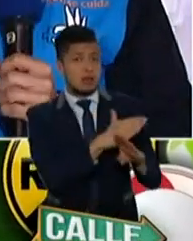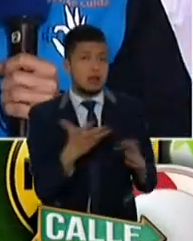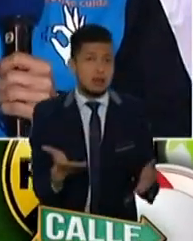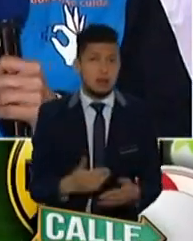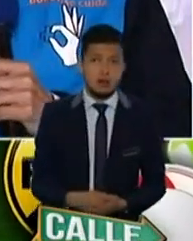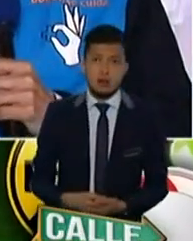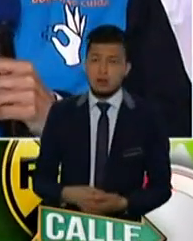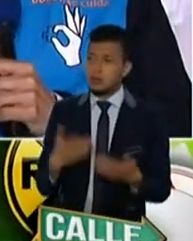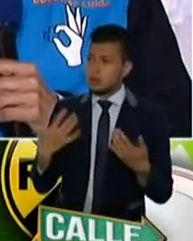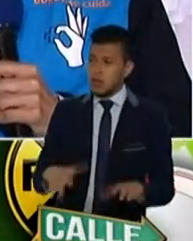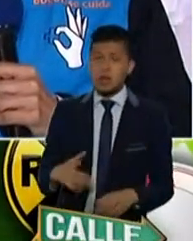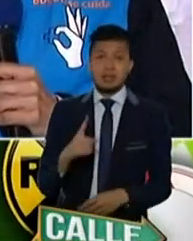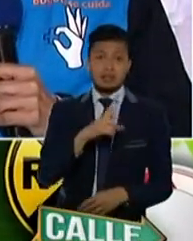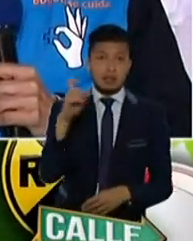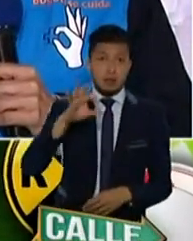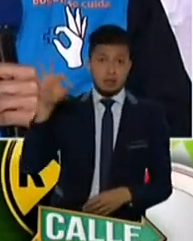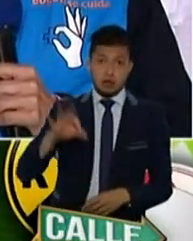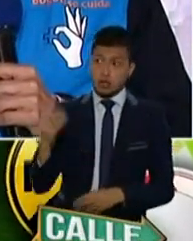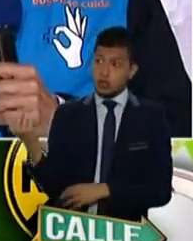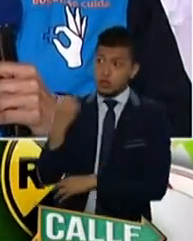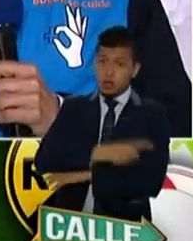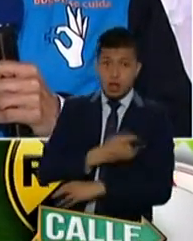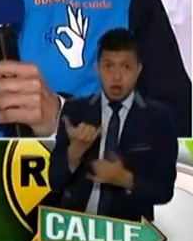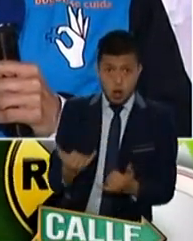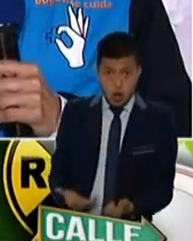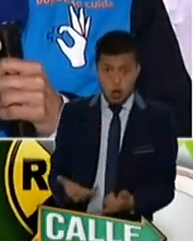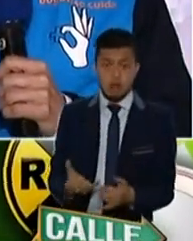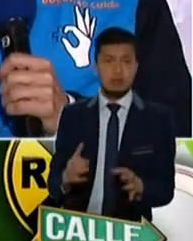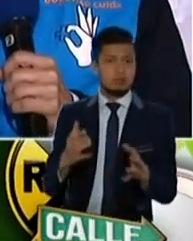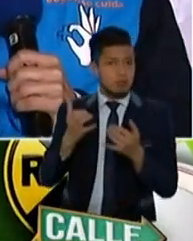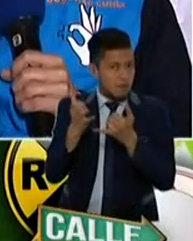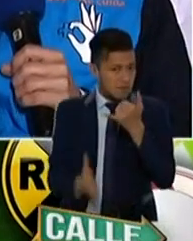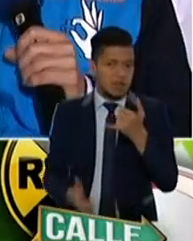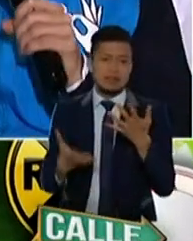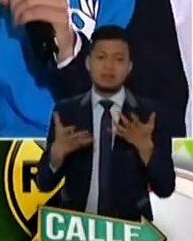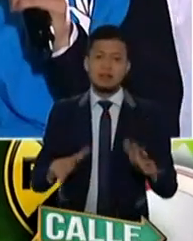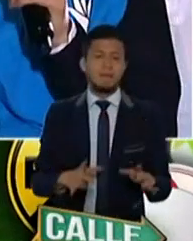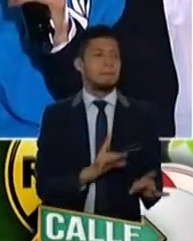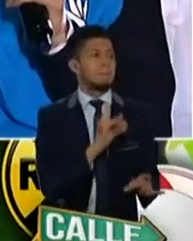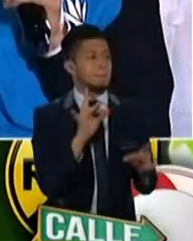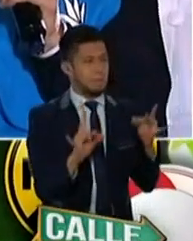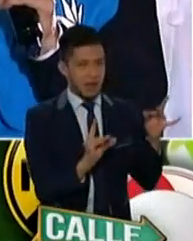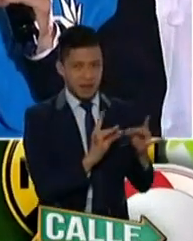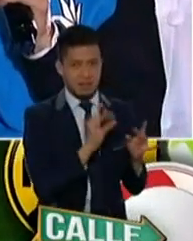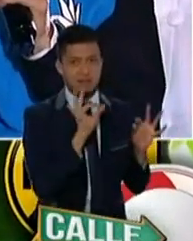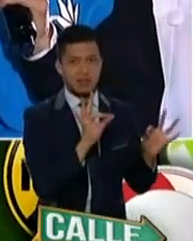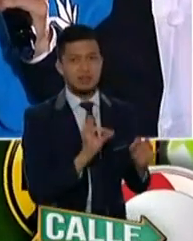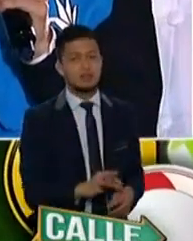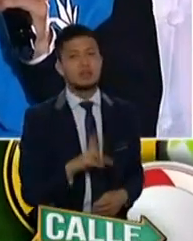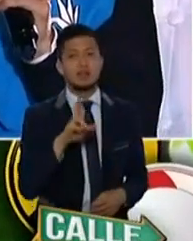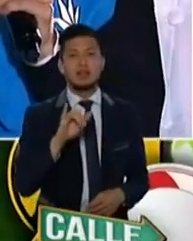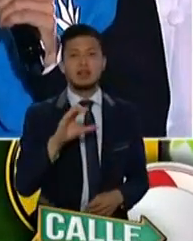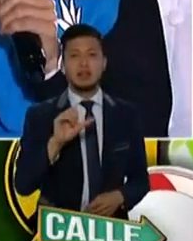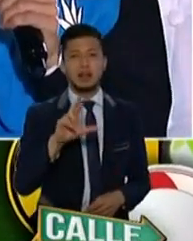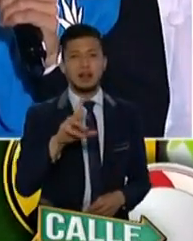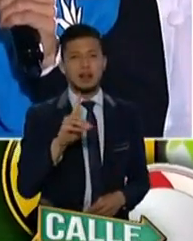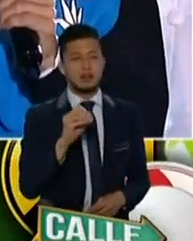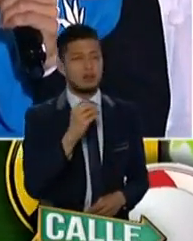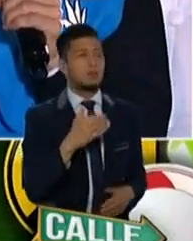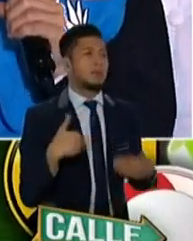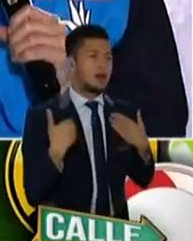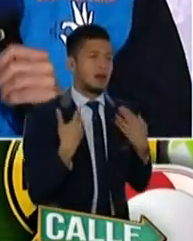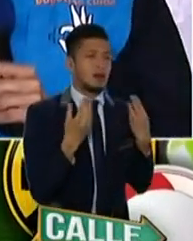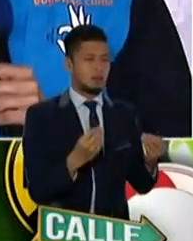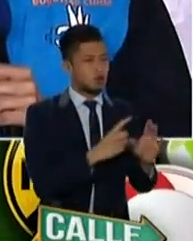Ya terminamos lo que nos fue asignado para el día de hoy. Sí, perfecto, perfecto. Ricardo, querido, me alegra mucho que todo haya salido